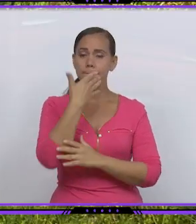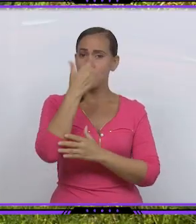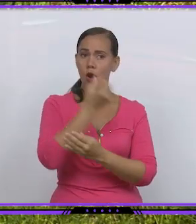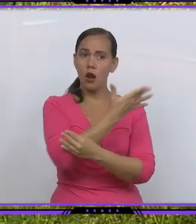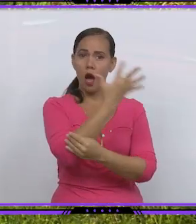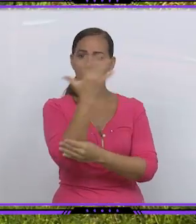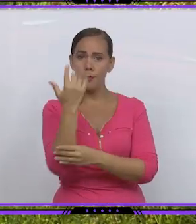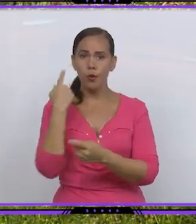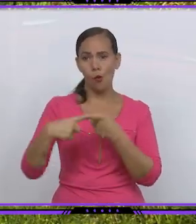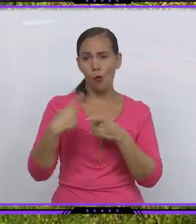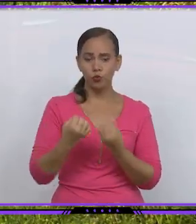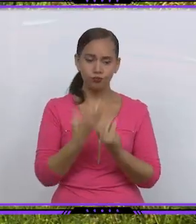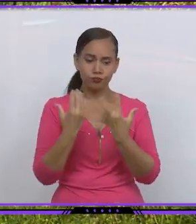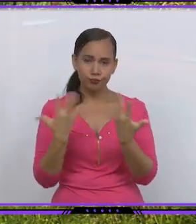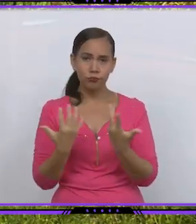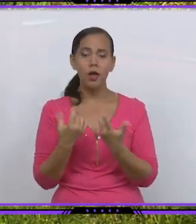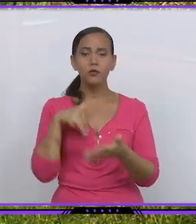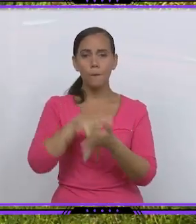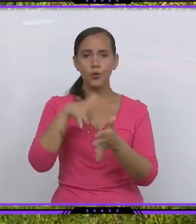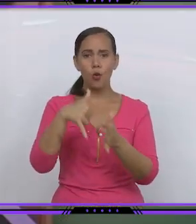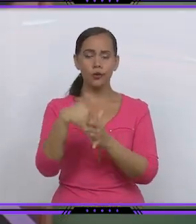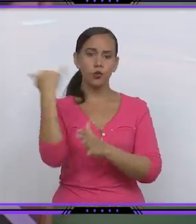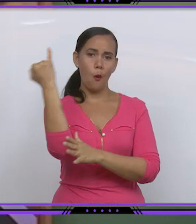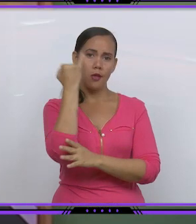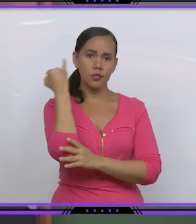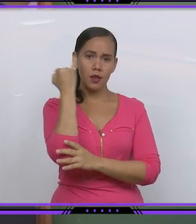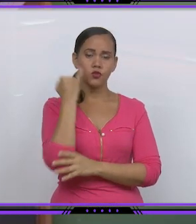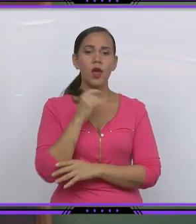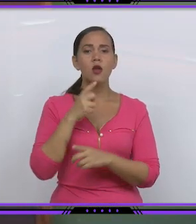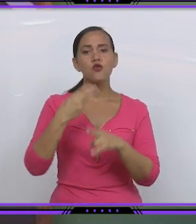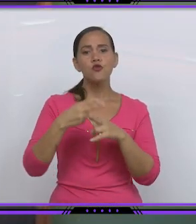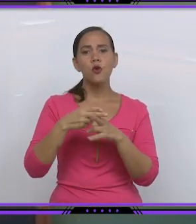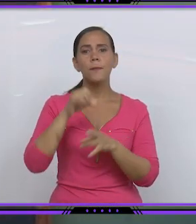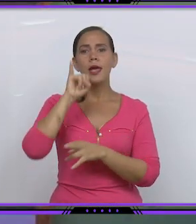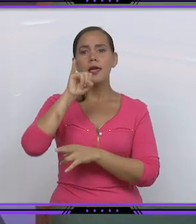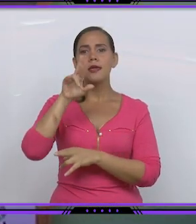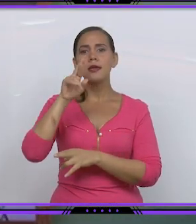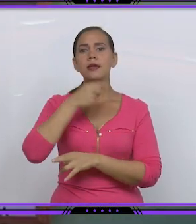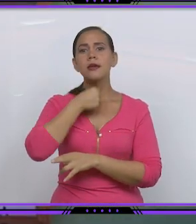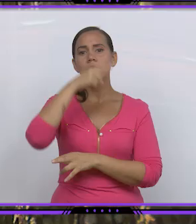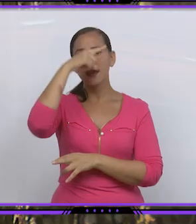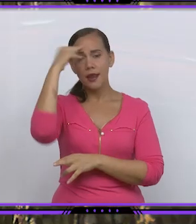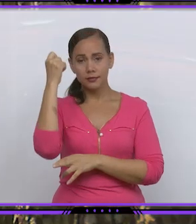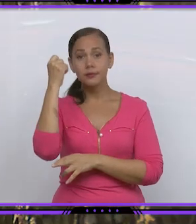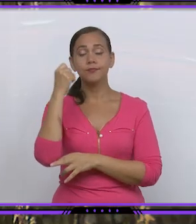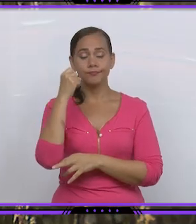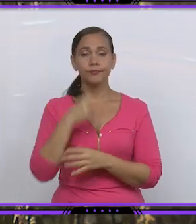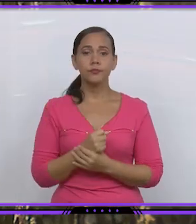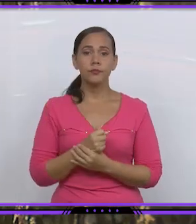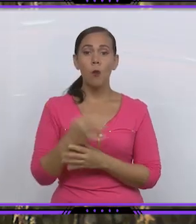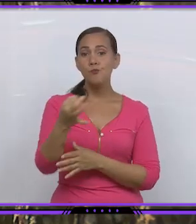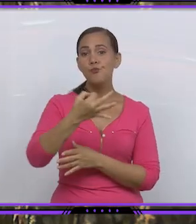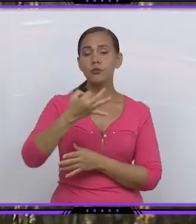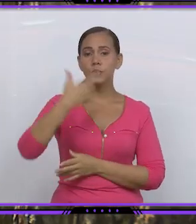y silvopastoriles son objetivos del proyecto internacional IRIS, financiado por el Fondo Verde para el Clima. Los Arabos